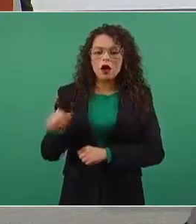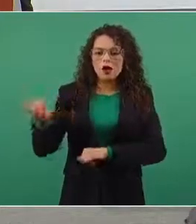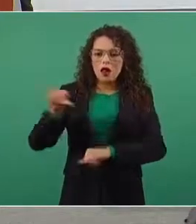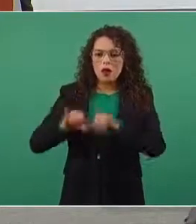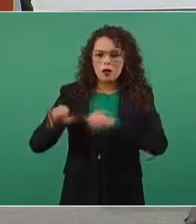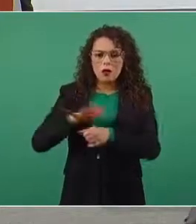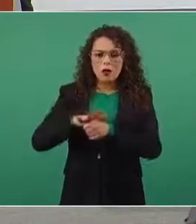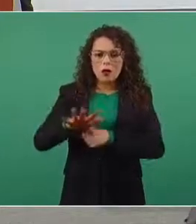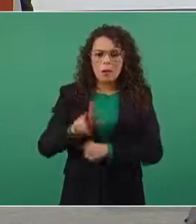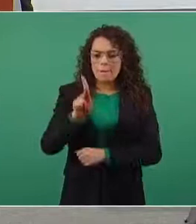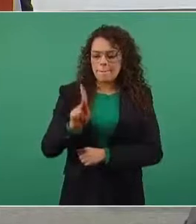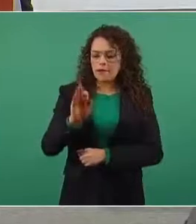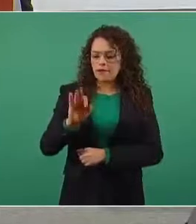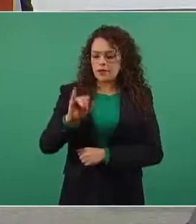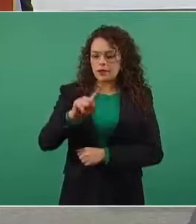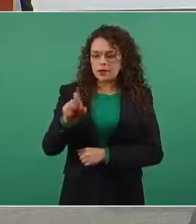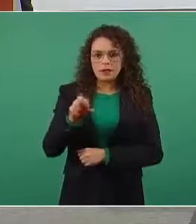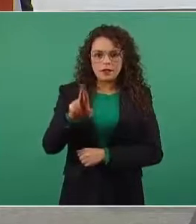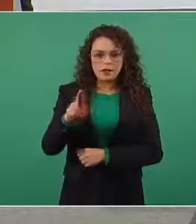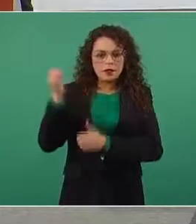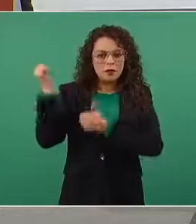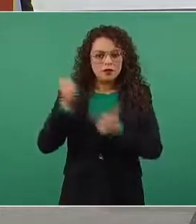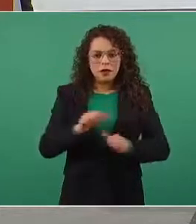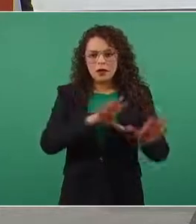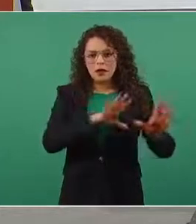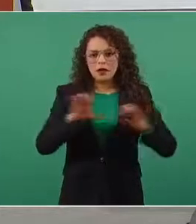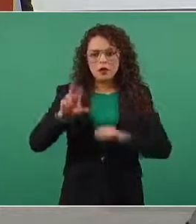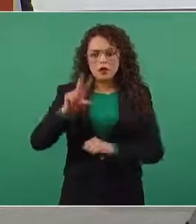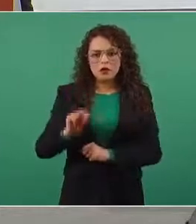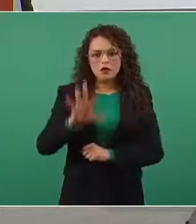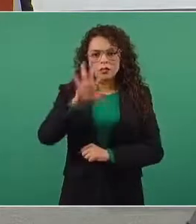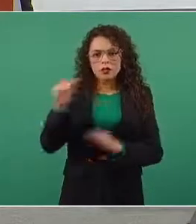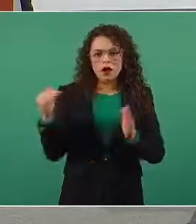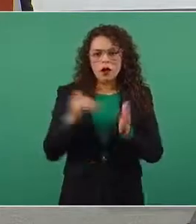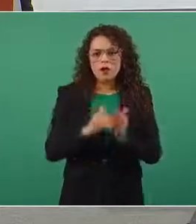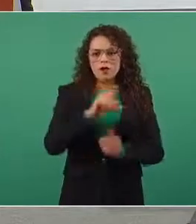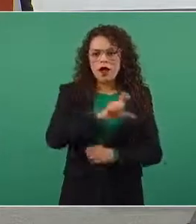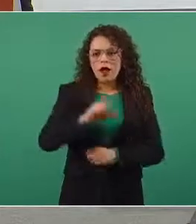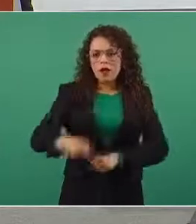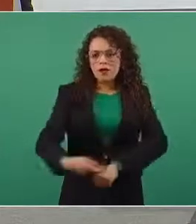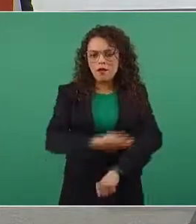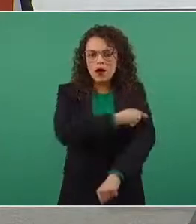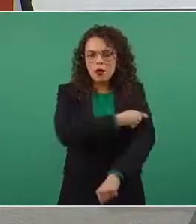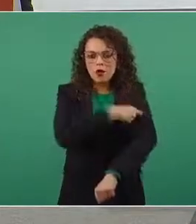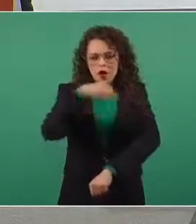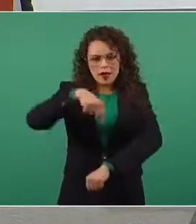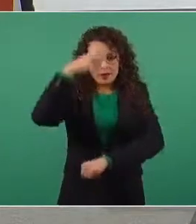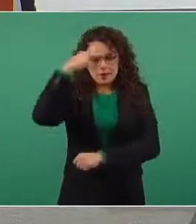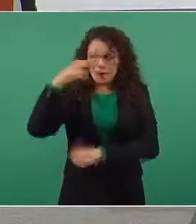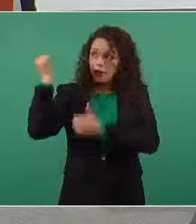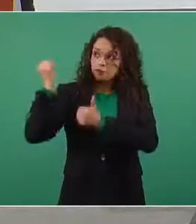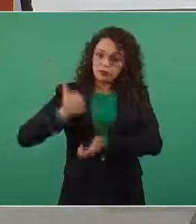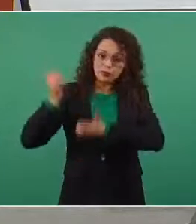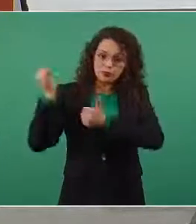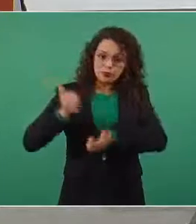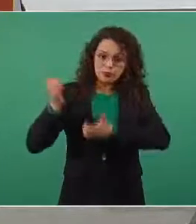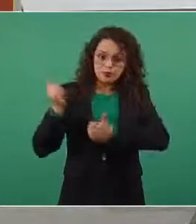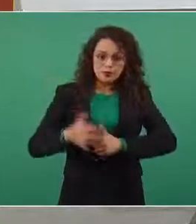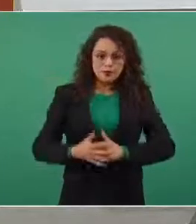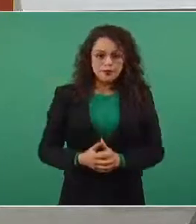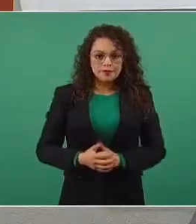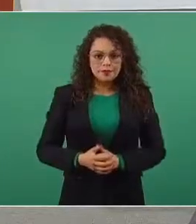Pfizer, que trae quinientas ochenta y cinco mil vacunas al país. Y esto